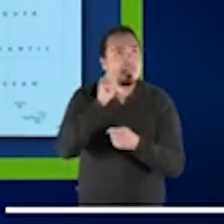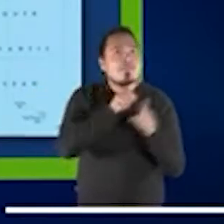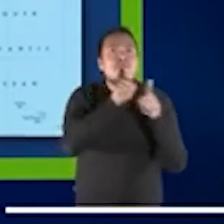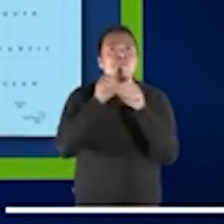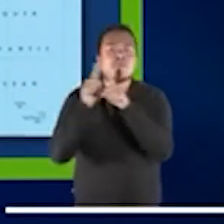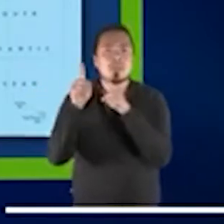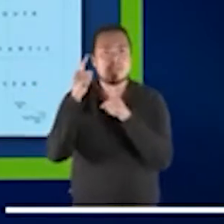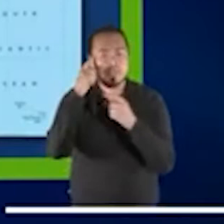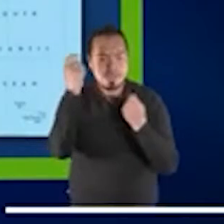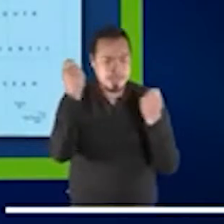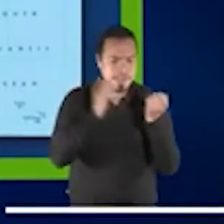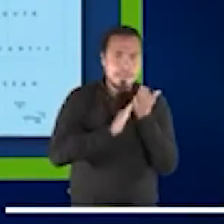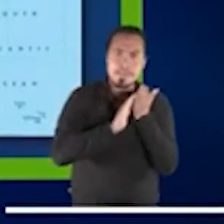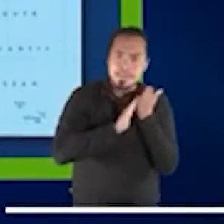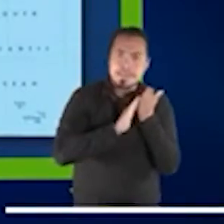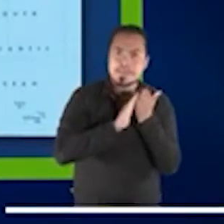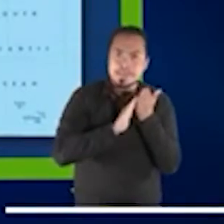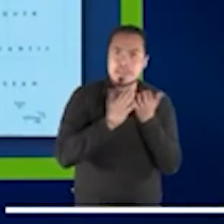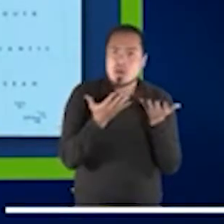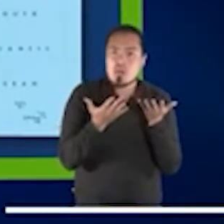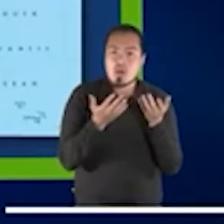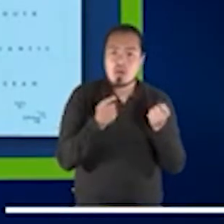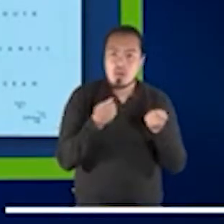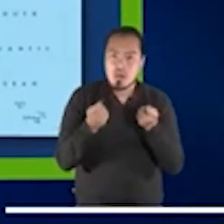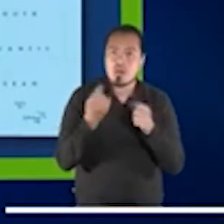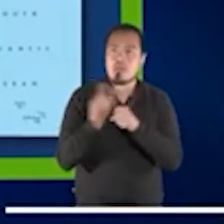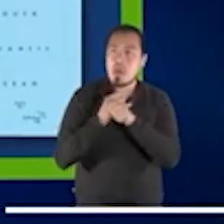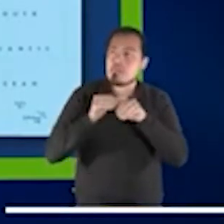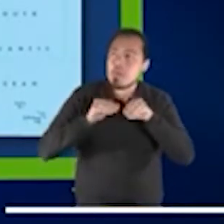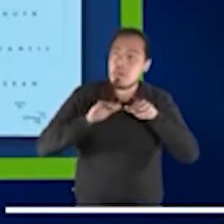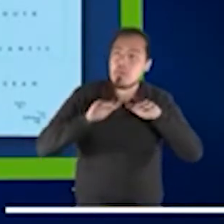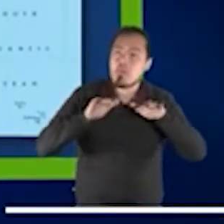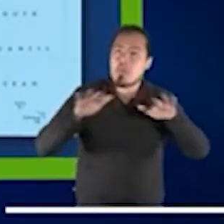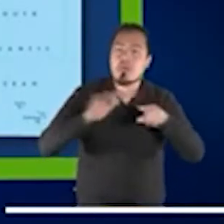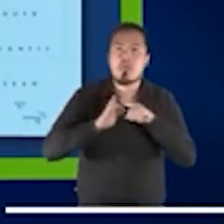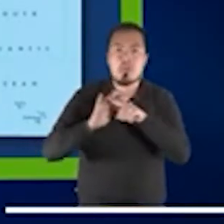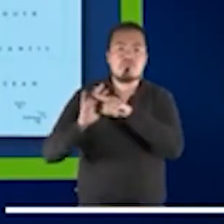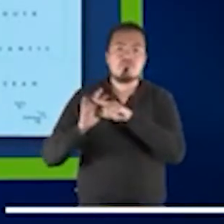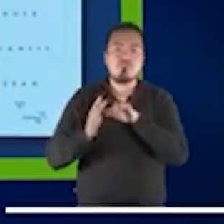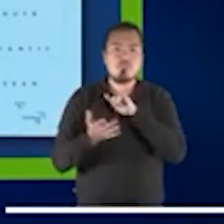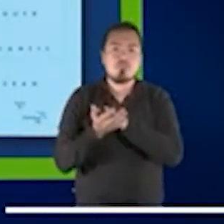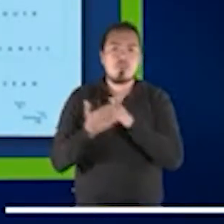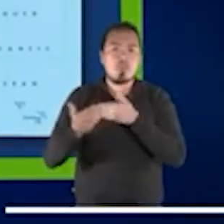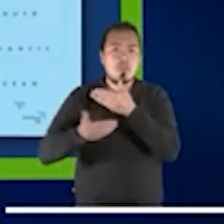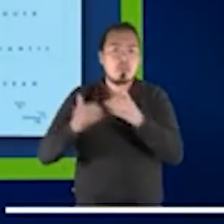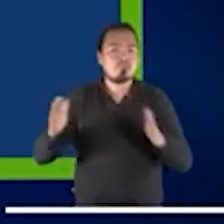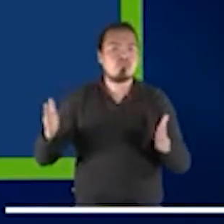restaurativas como alternativa o también como medida de despodicialización.